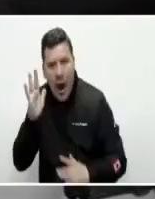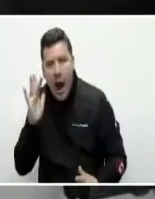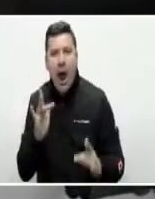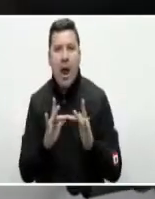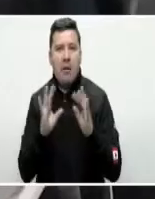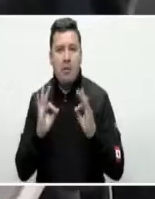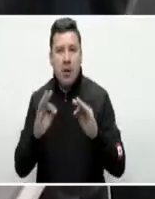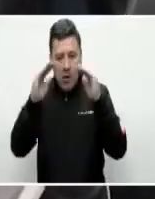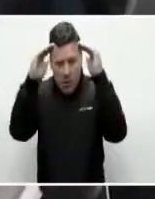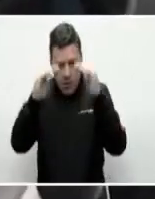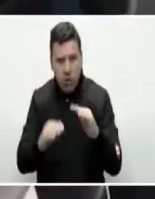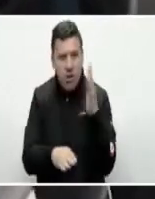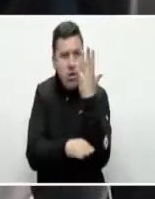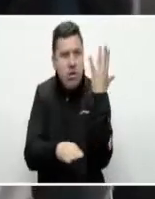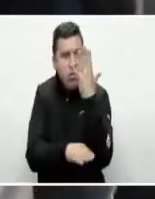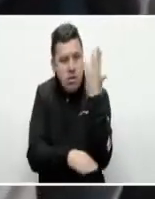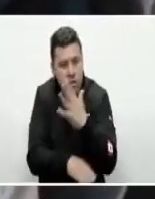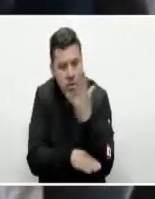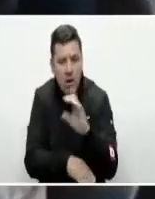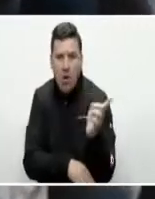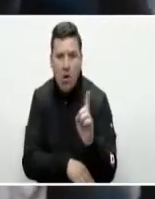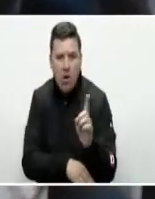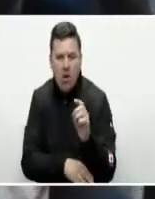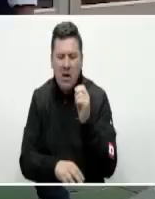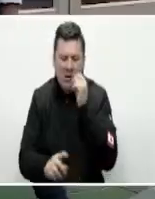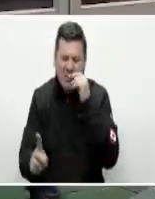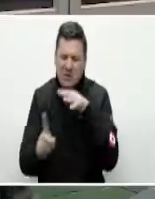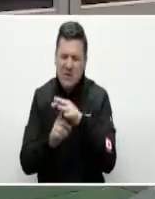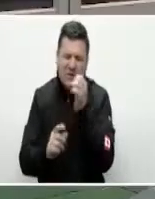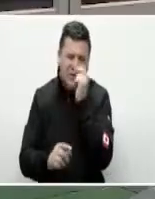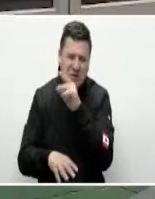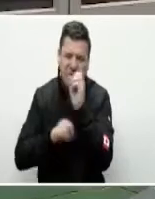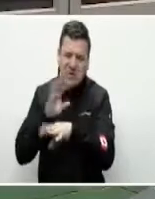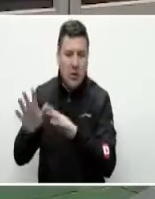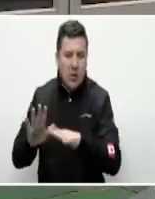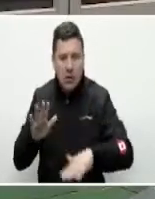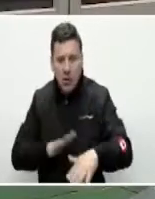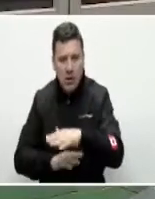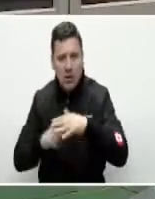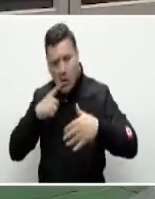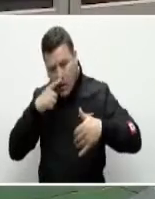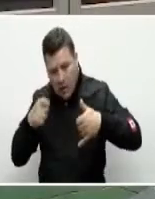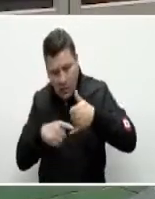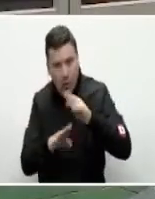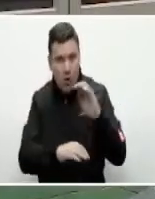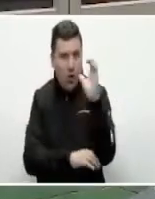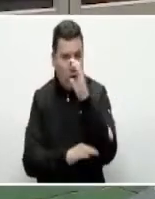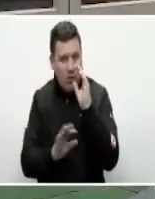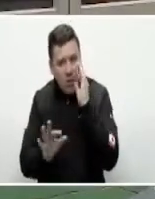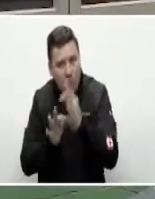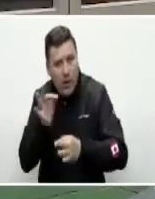disminuyendo la tala de árboles la contaminación y por ende ayudando a la conservación de la Amazonía colombiana.